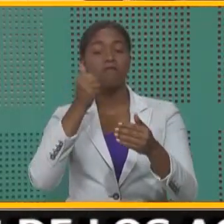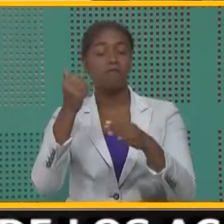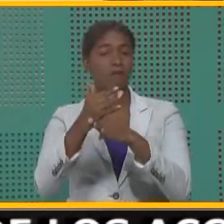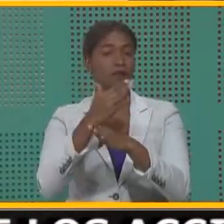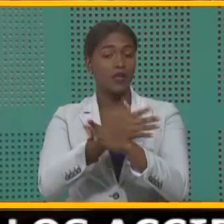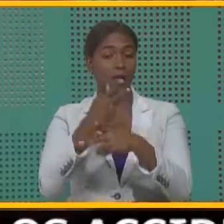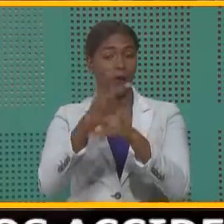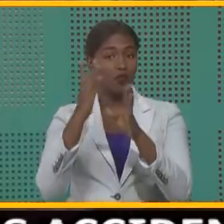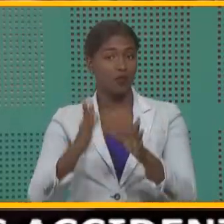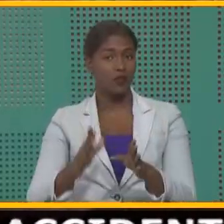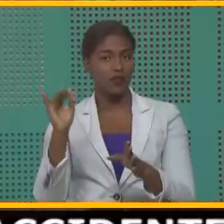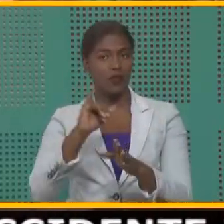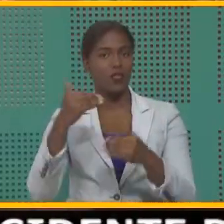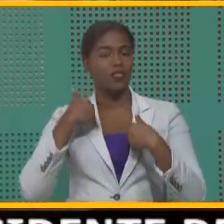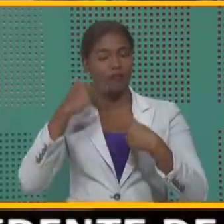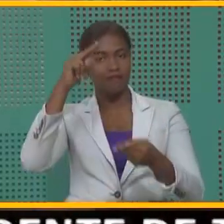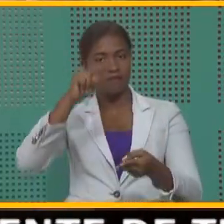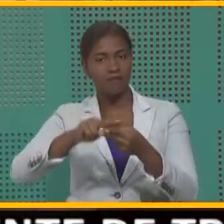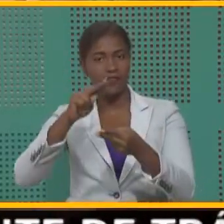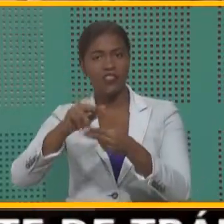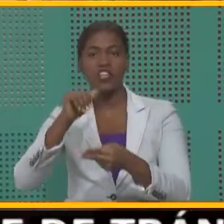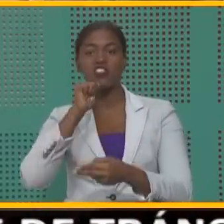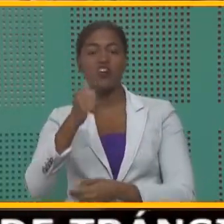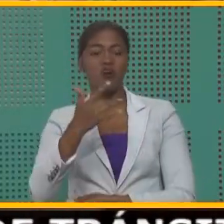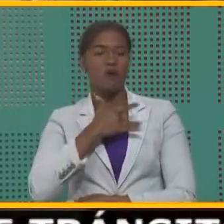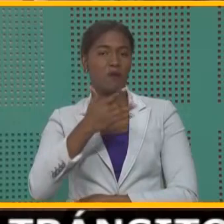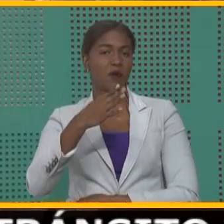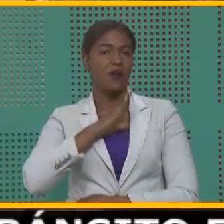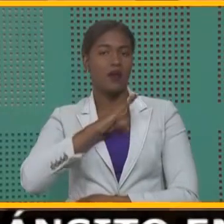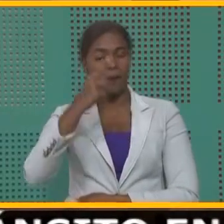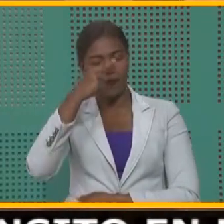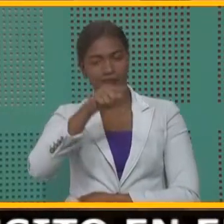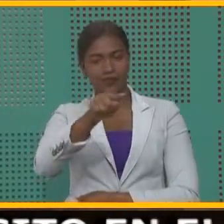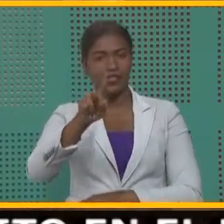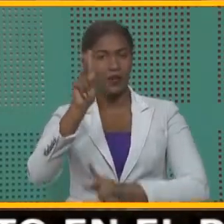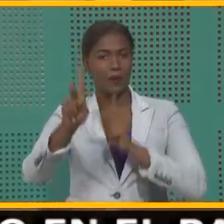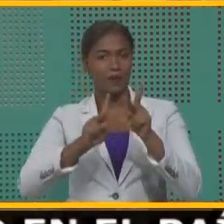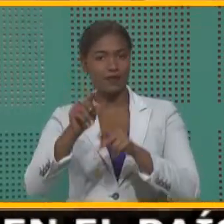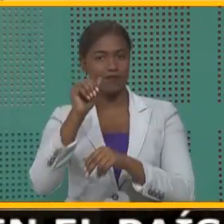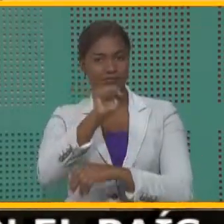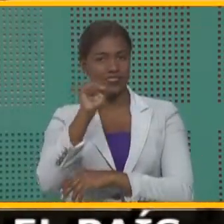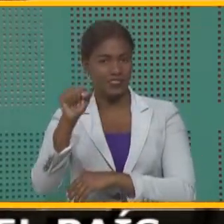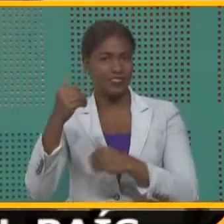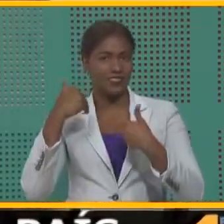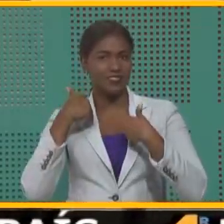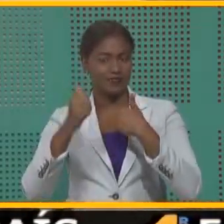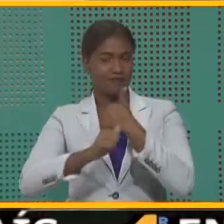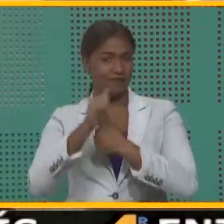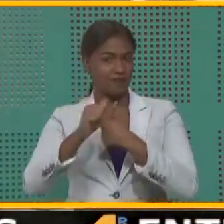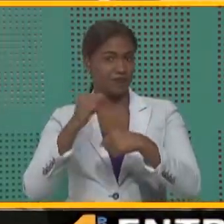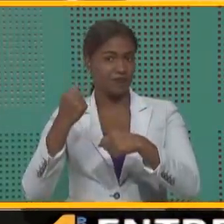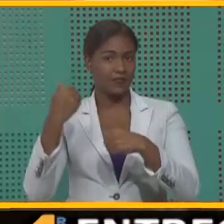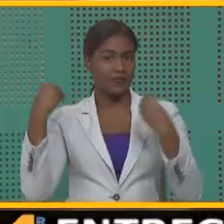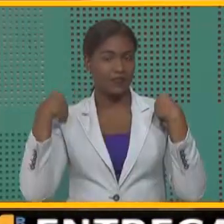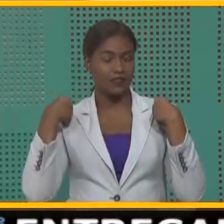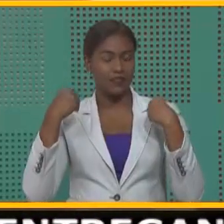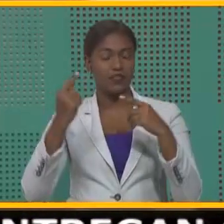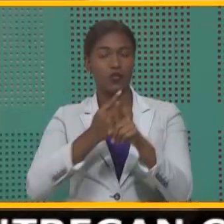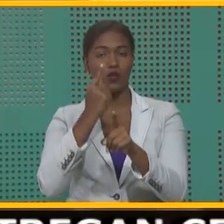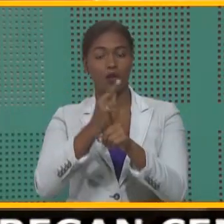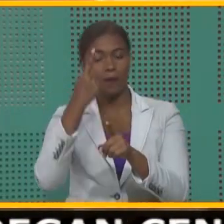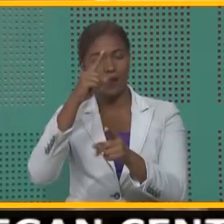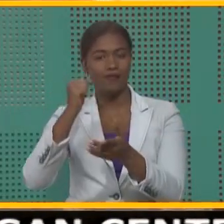producción y a la vez reducir la no conformidad por parte de las aseguradoras de riesgos de salud a la hora de la